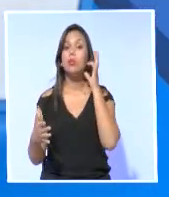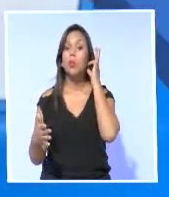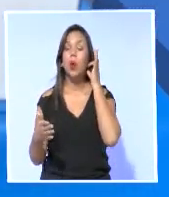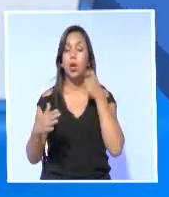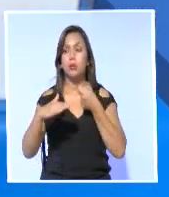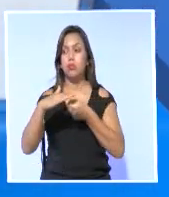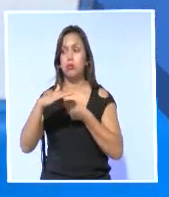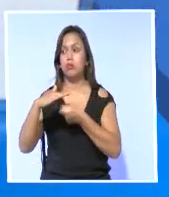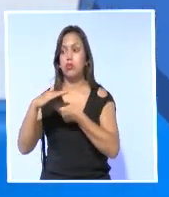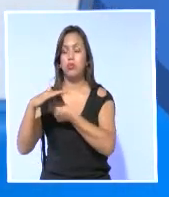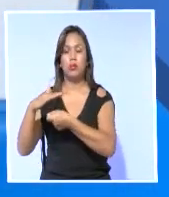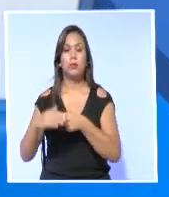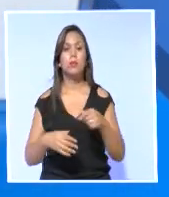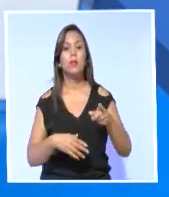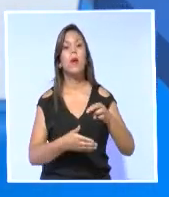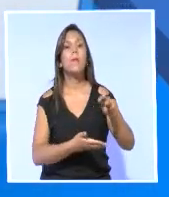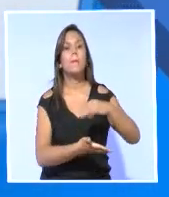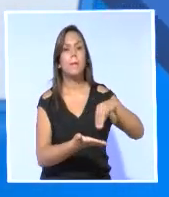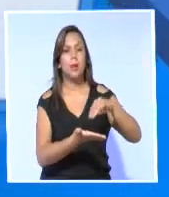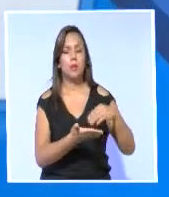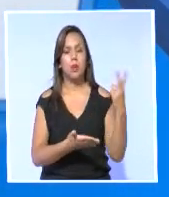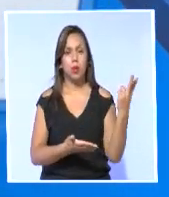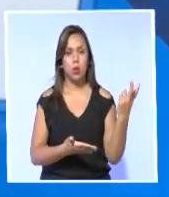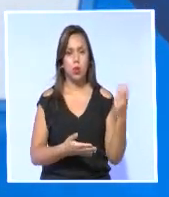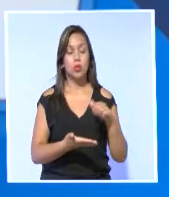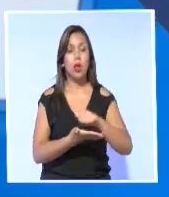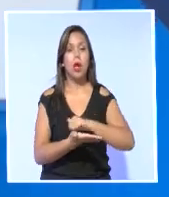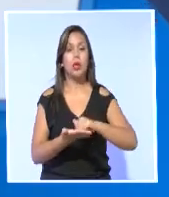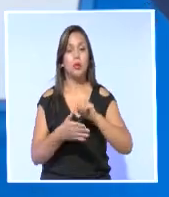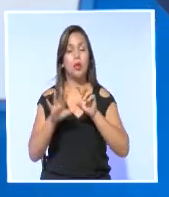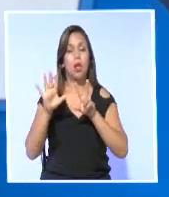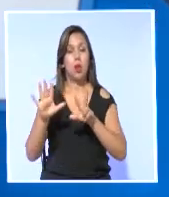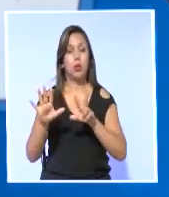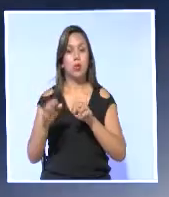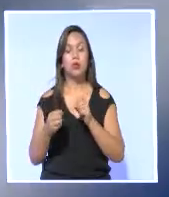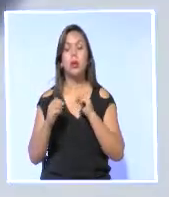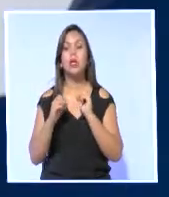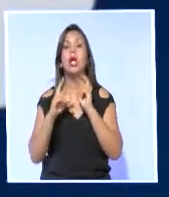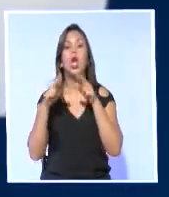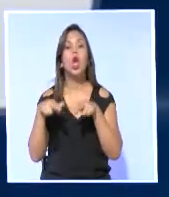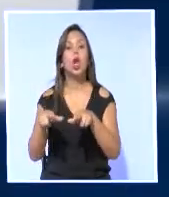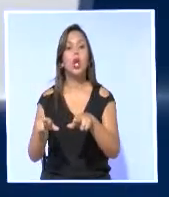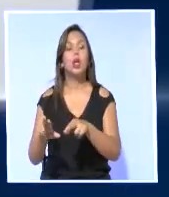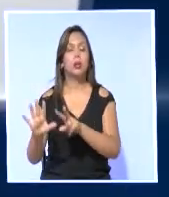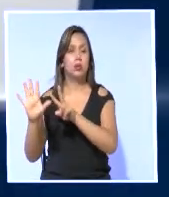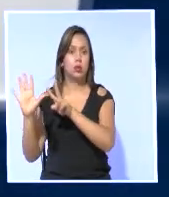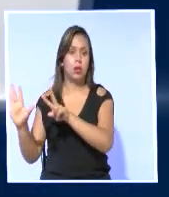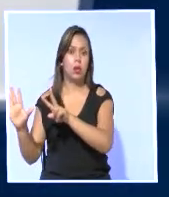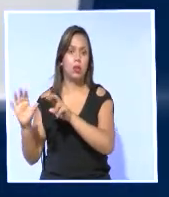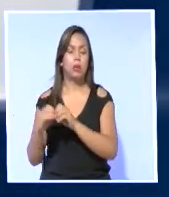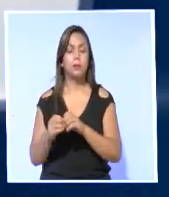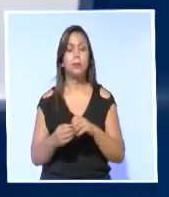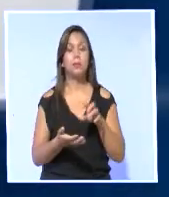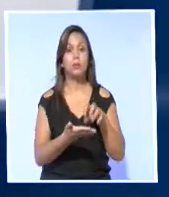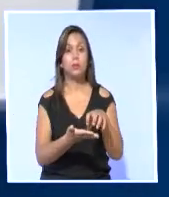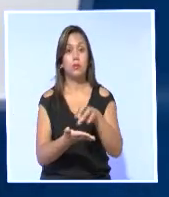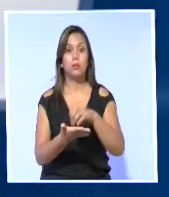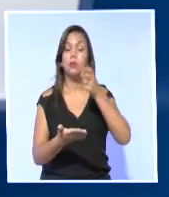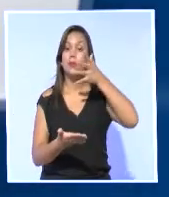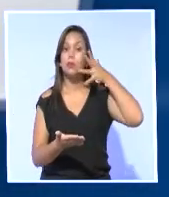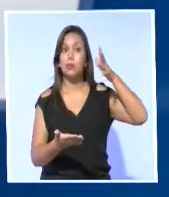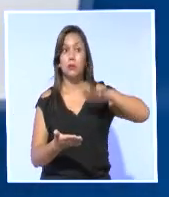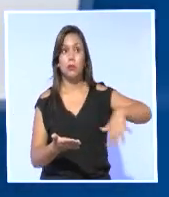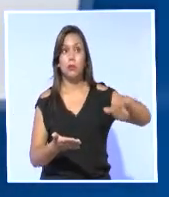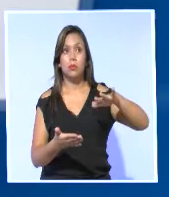seguidas de Manaví con 12 casos, Azuay con 8 y Los Ríos con 7. Mientras que las provincias amazónicas de Zamora y Napo,